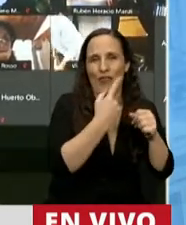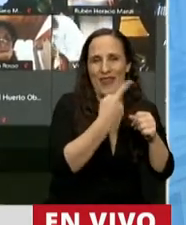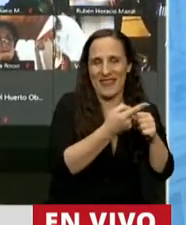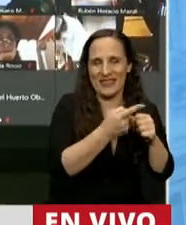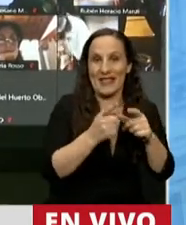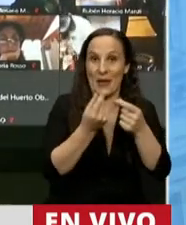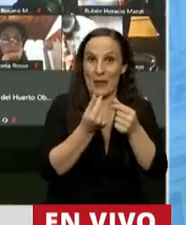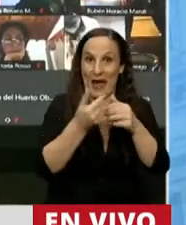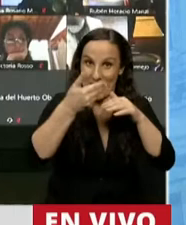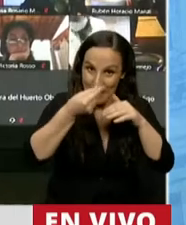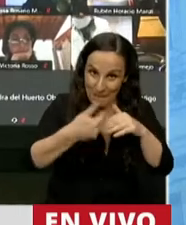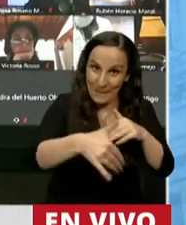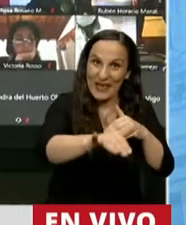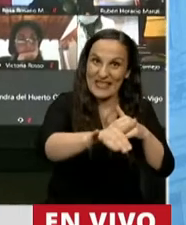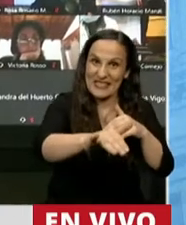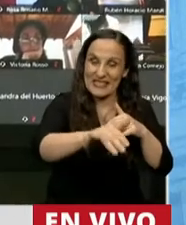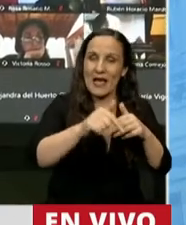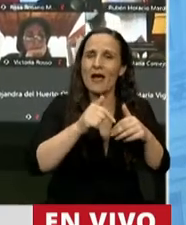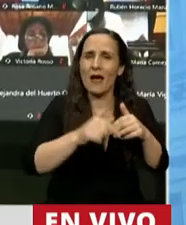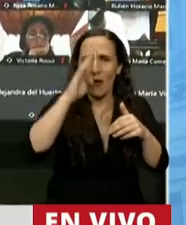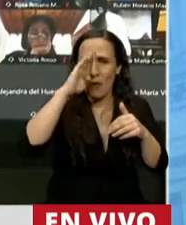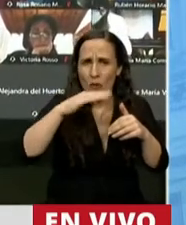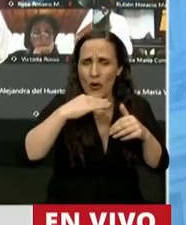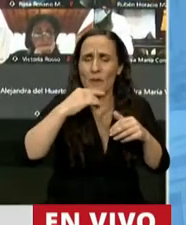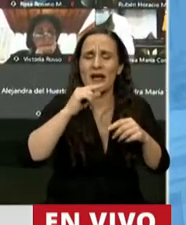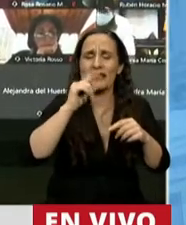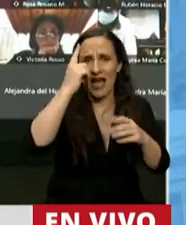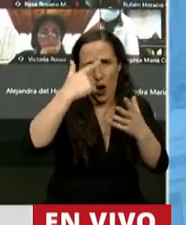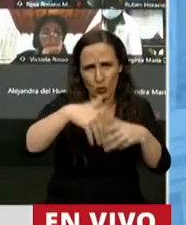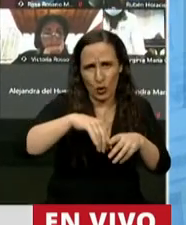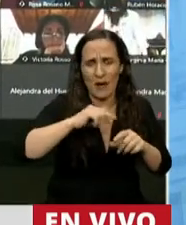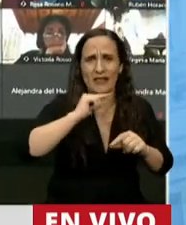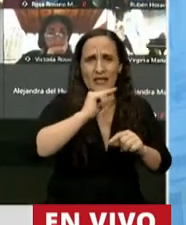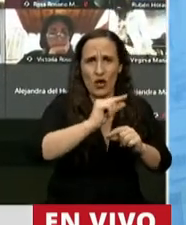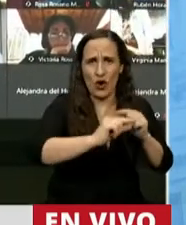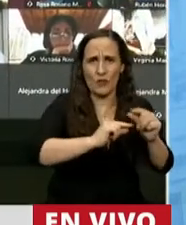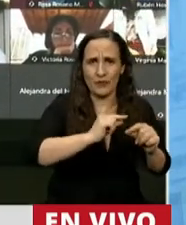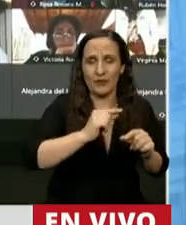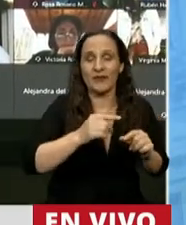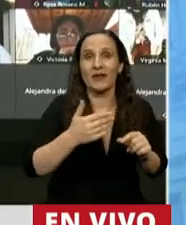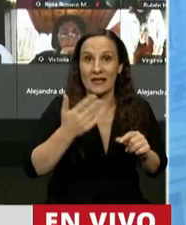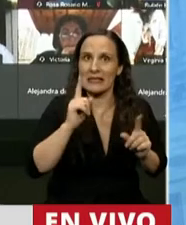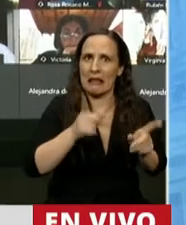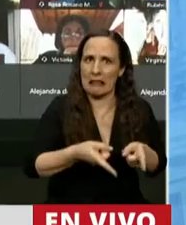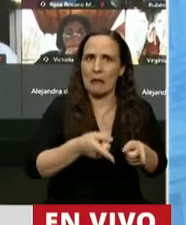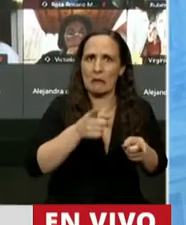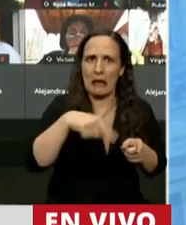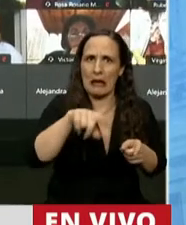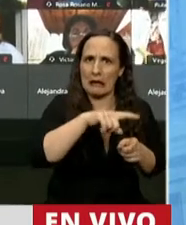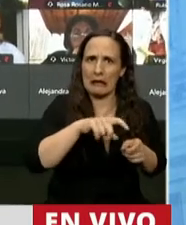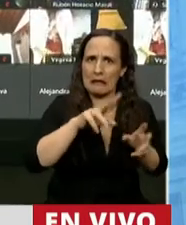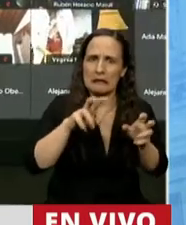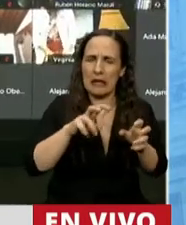presente, se transferirá en forma mensual y automática, mensual ya que era otro de los temas que también habían sido